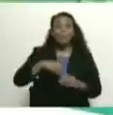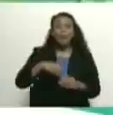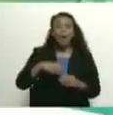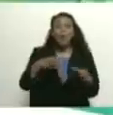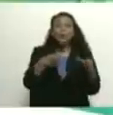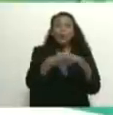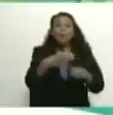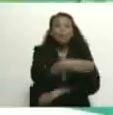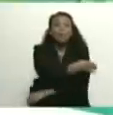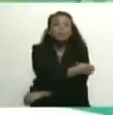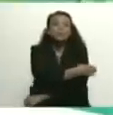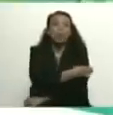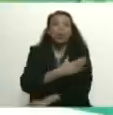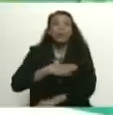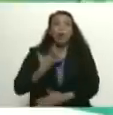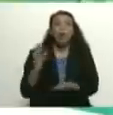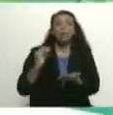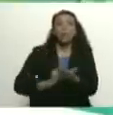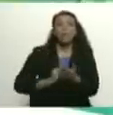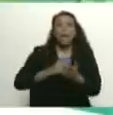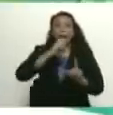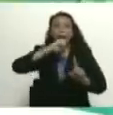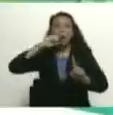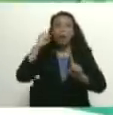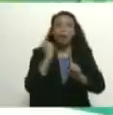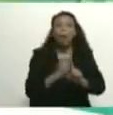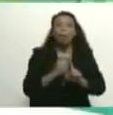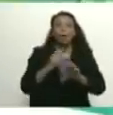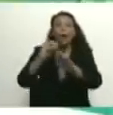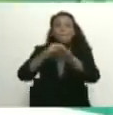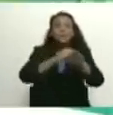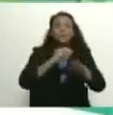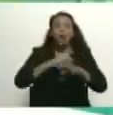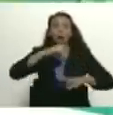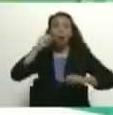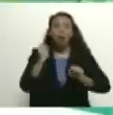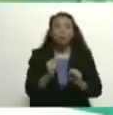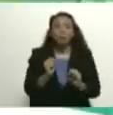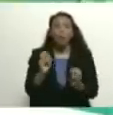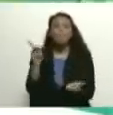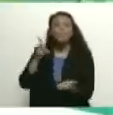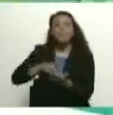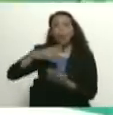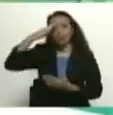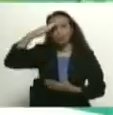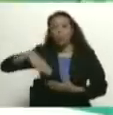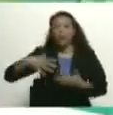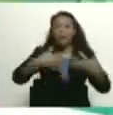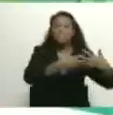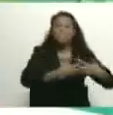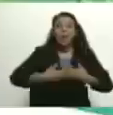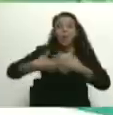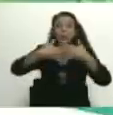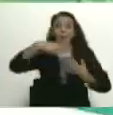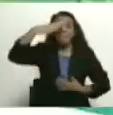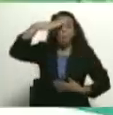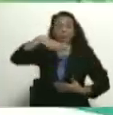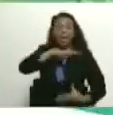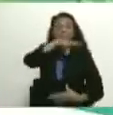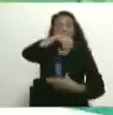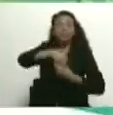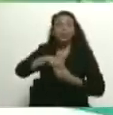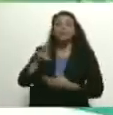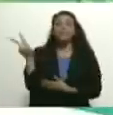intento de golpes de Estado para ser llamados a la intervención militar. Del imperialismo norteamericano sobre nuestro país.